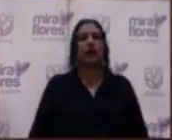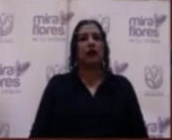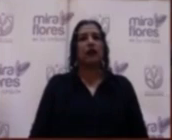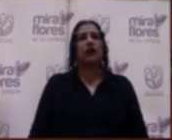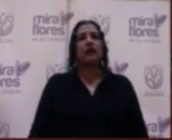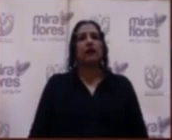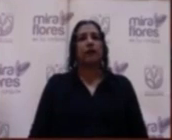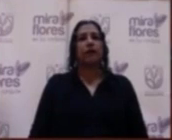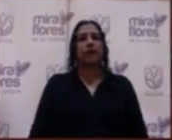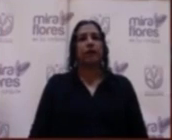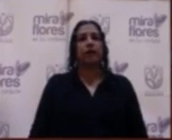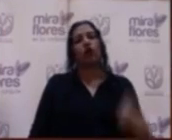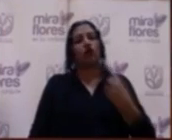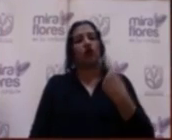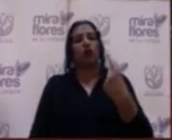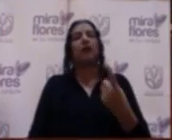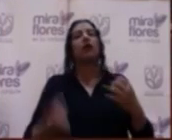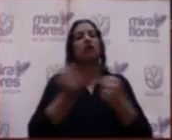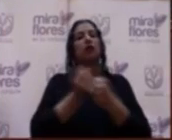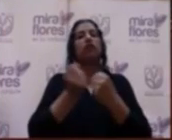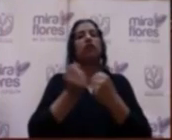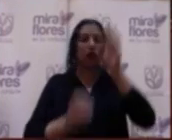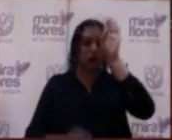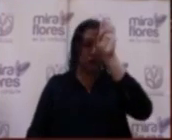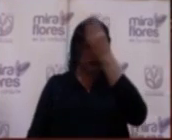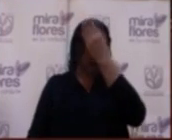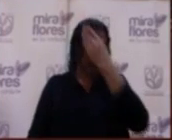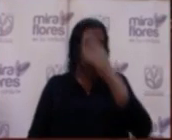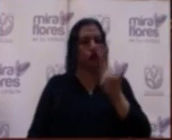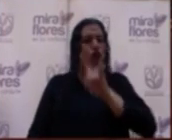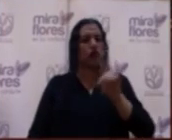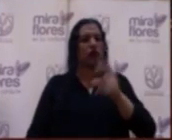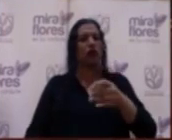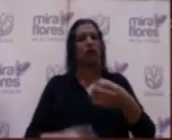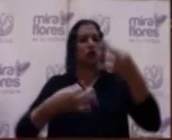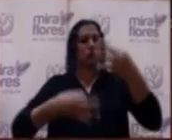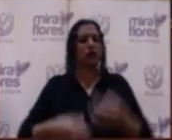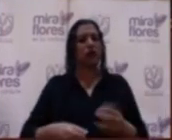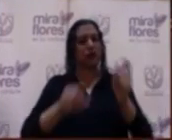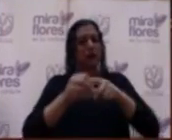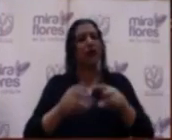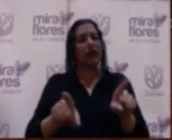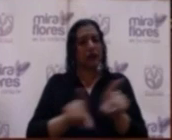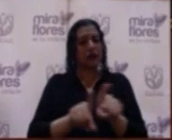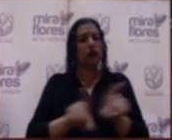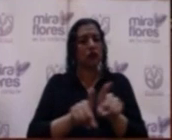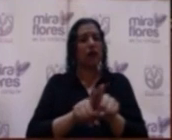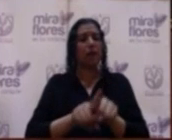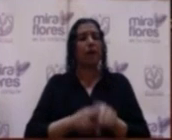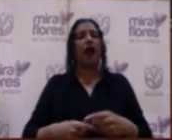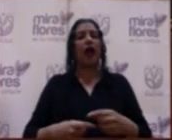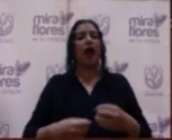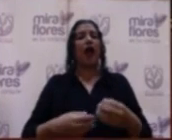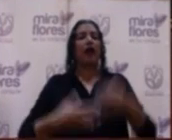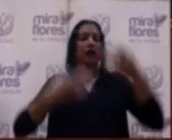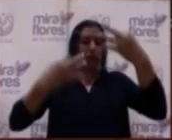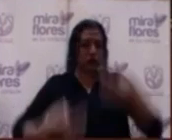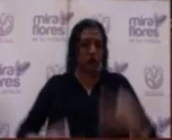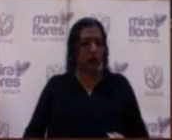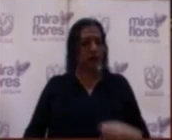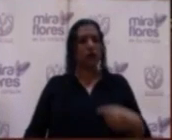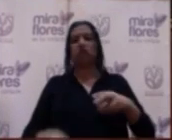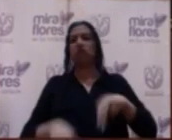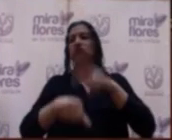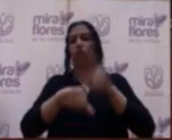solamente hay una ayuda de los bomberos a través de lo que es el presupuesto participativo, sino también a través del presupuesto regular